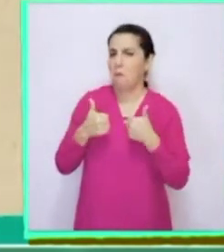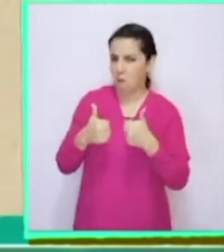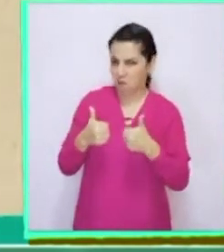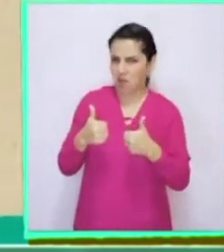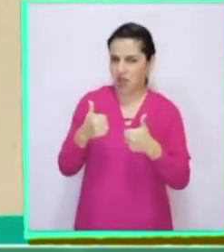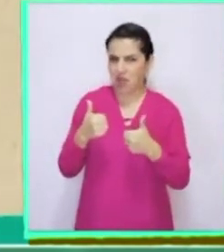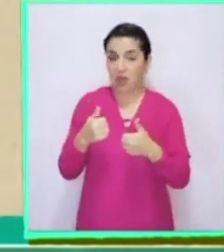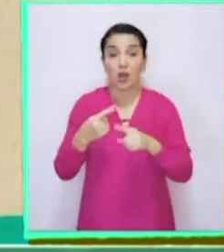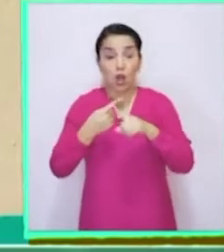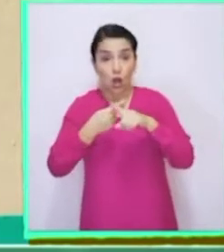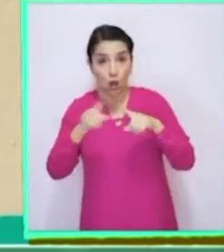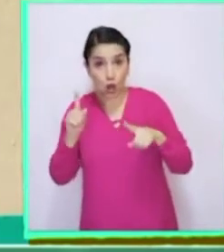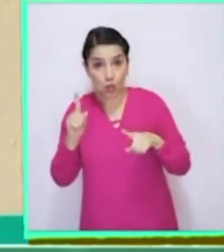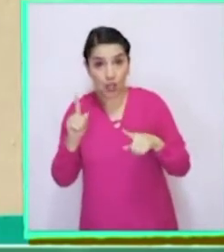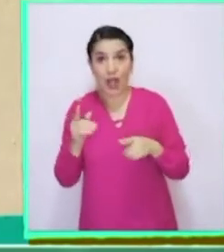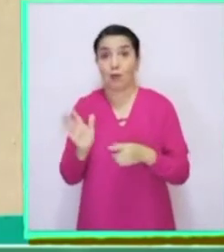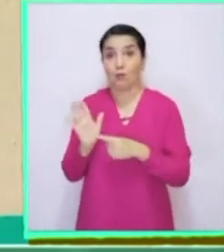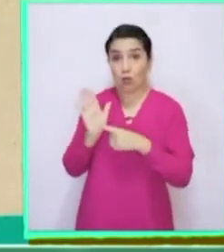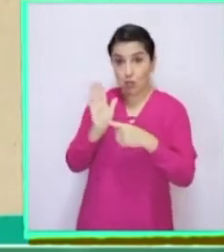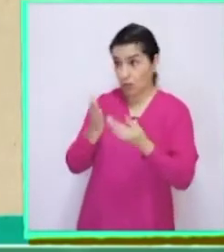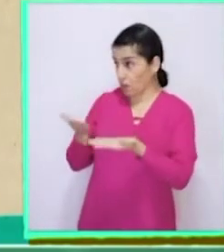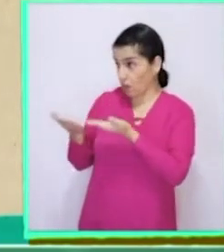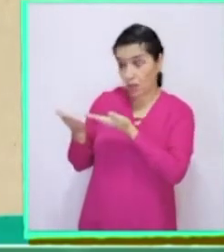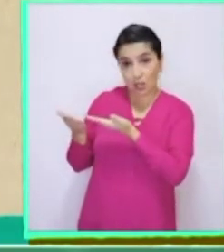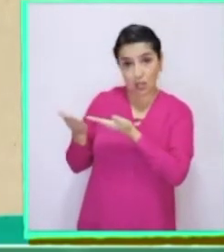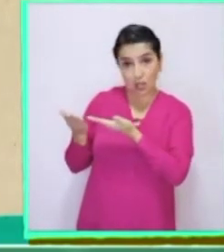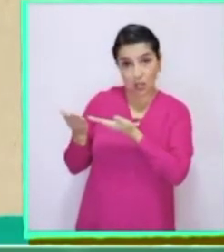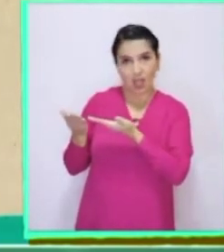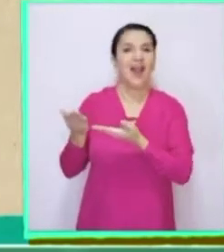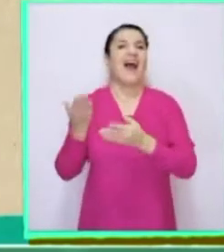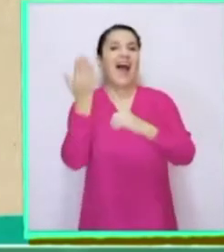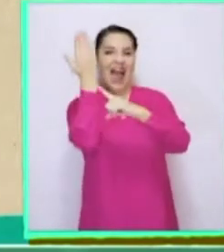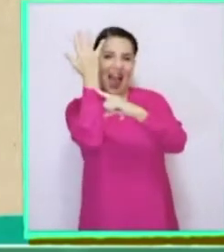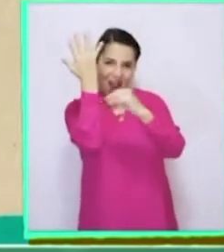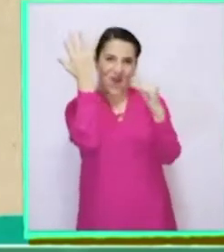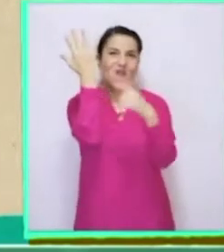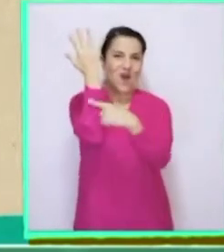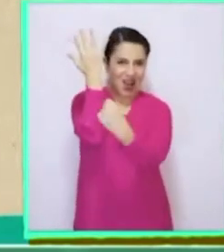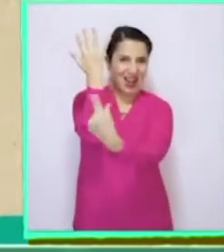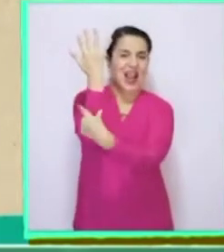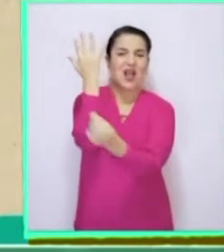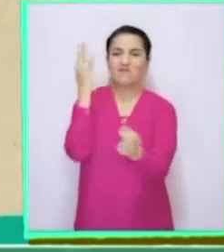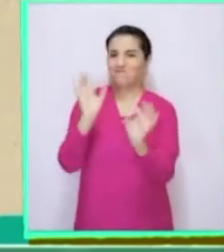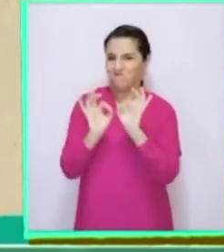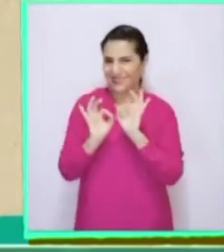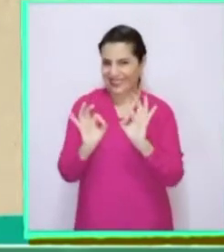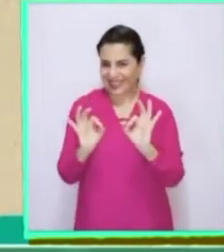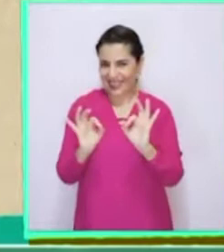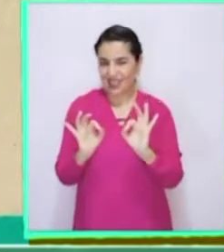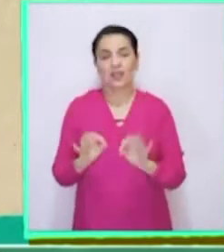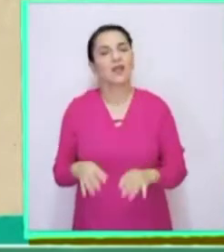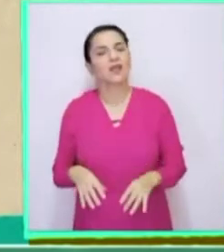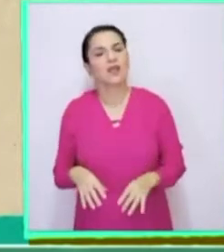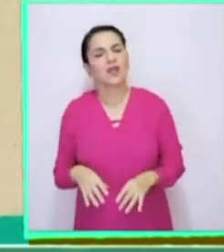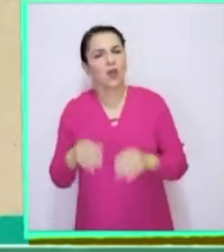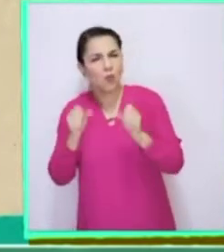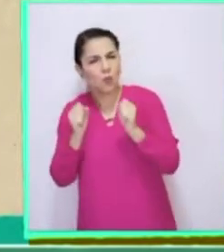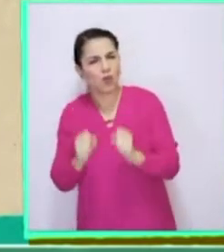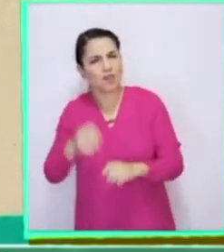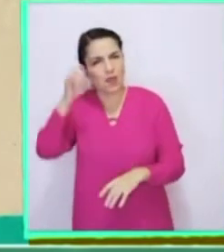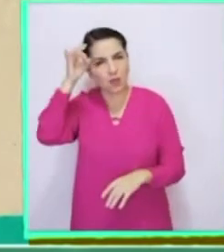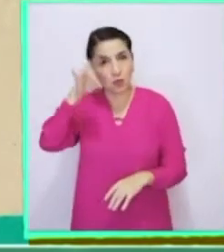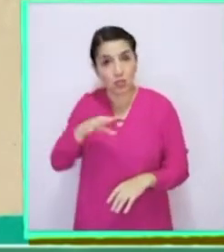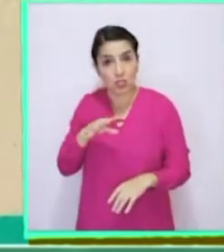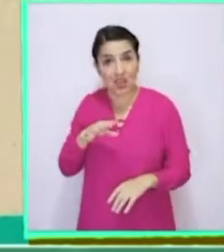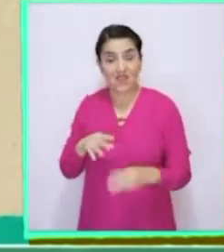la parte de la planta que se está mostrando ahora? Son las hojas. ¡Excelente! Podremos identificar